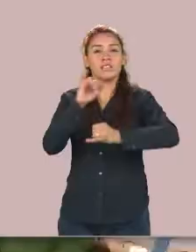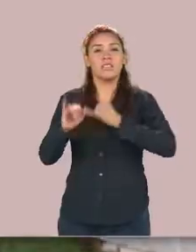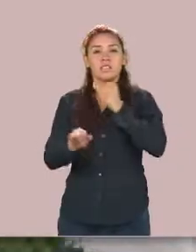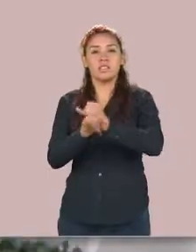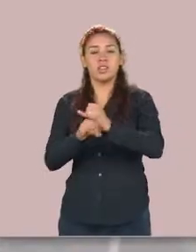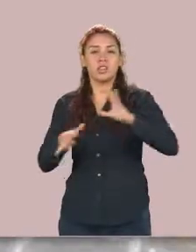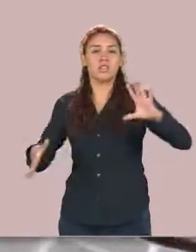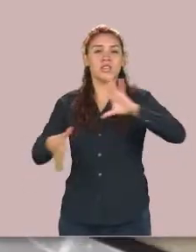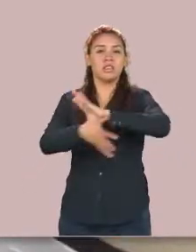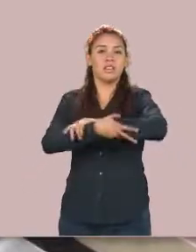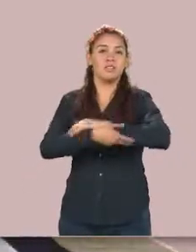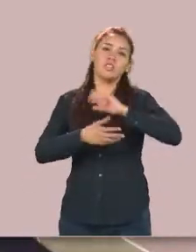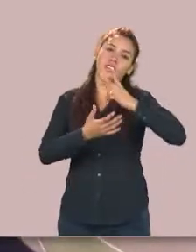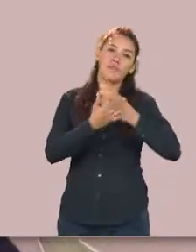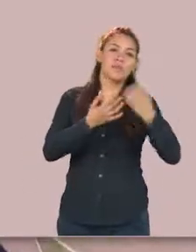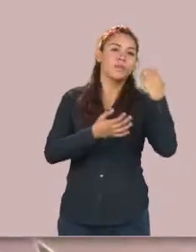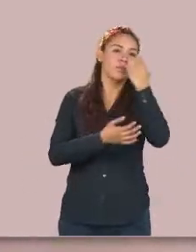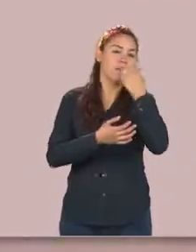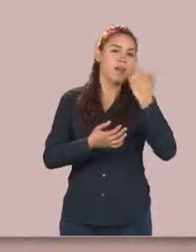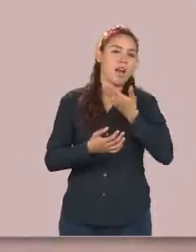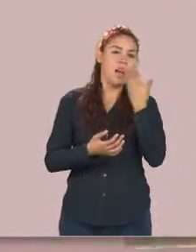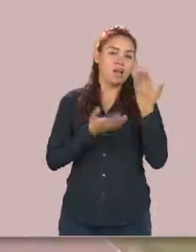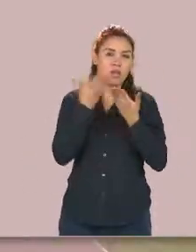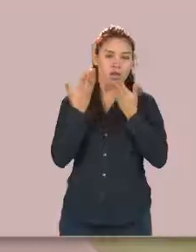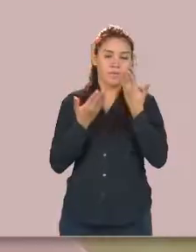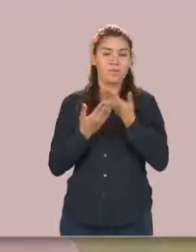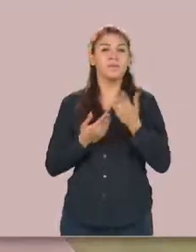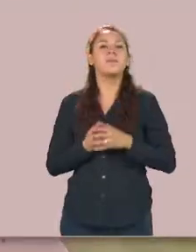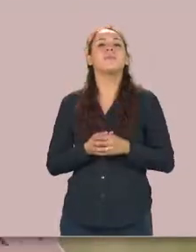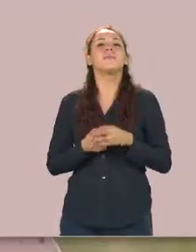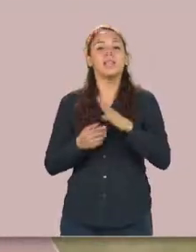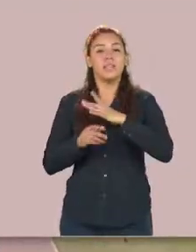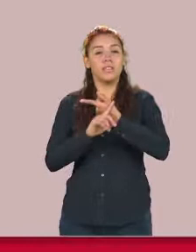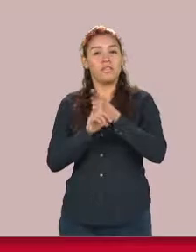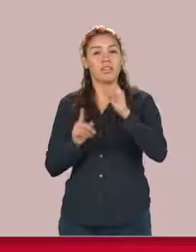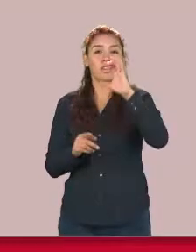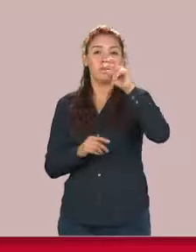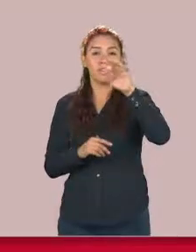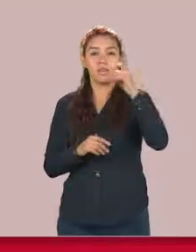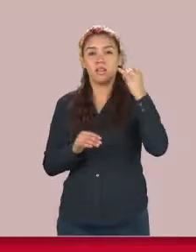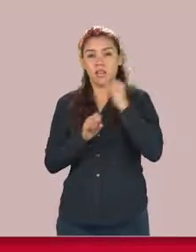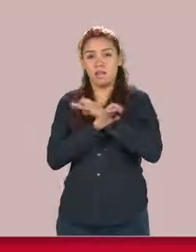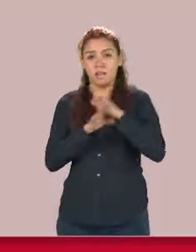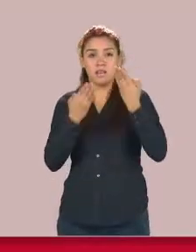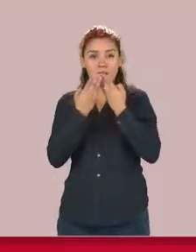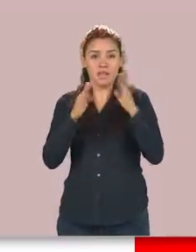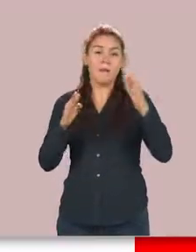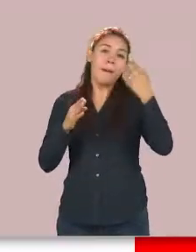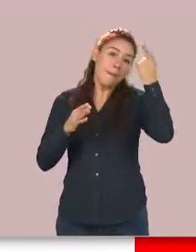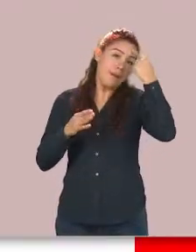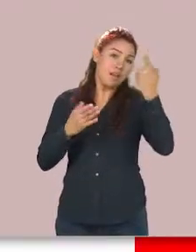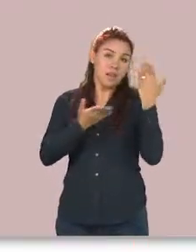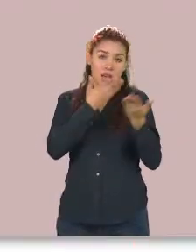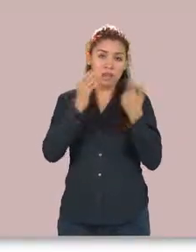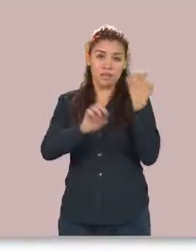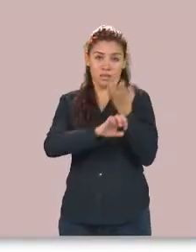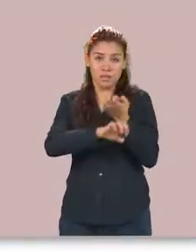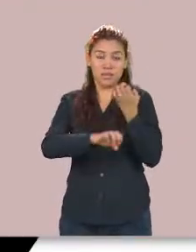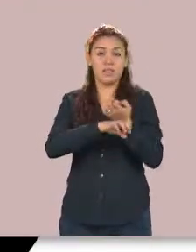Académica tiene diversas convocatorias abiertas para ir a estudiar a países como Estados Unidos, Canadá,